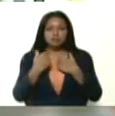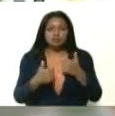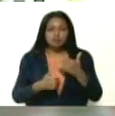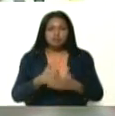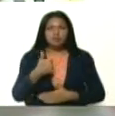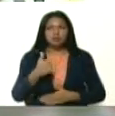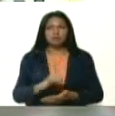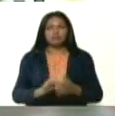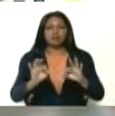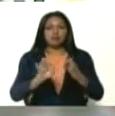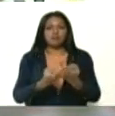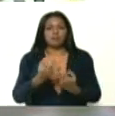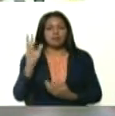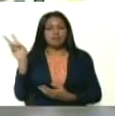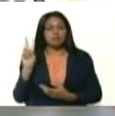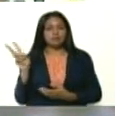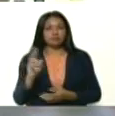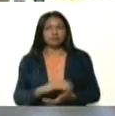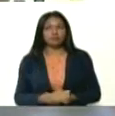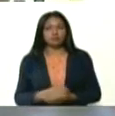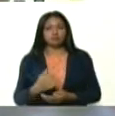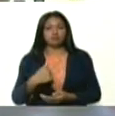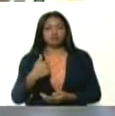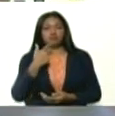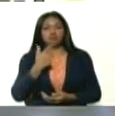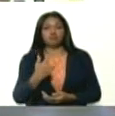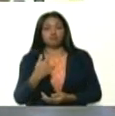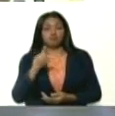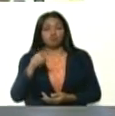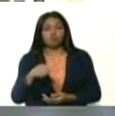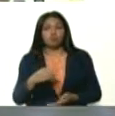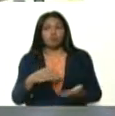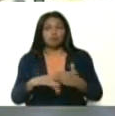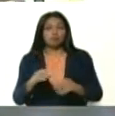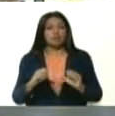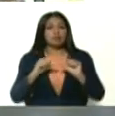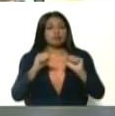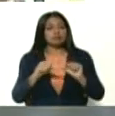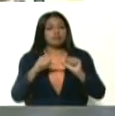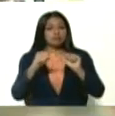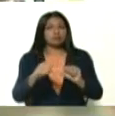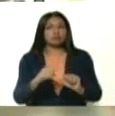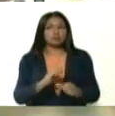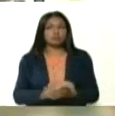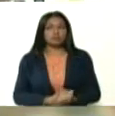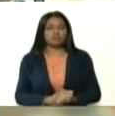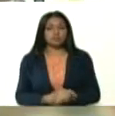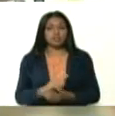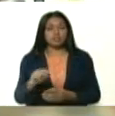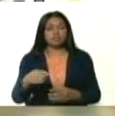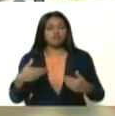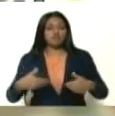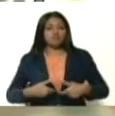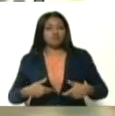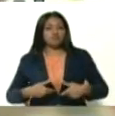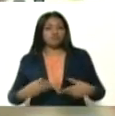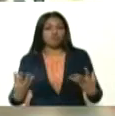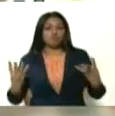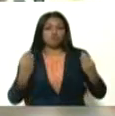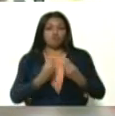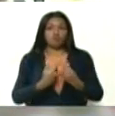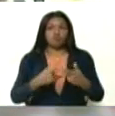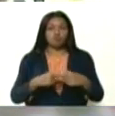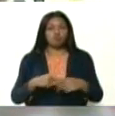A la familia venezolana yo le digo vamos a continuar en este esfuerzo colectivo,